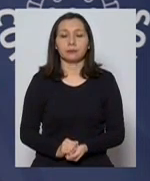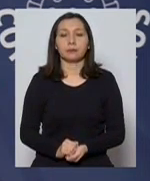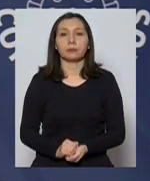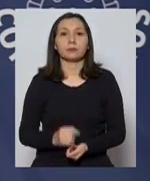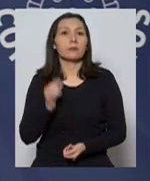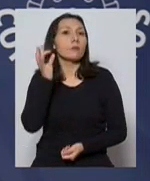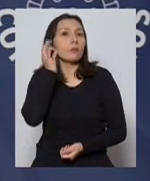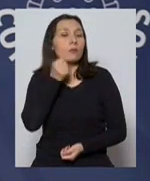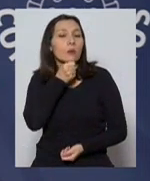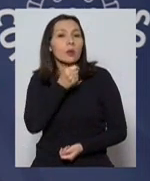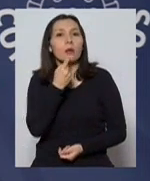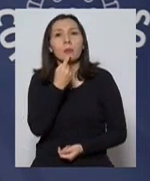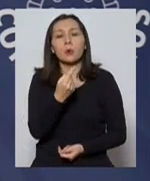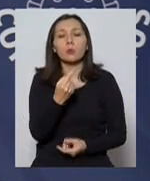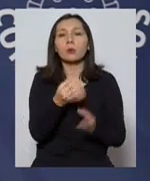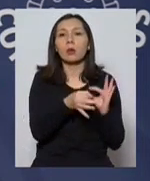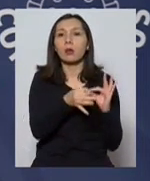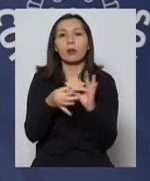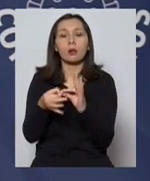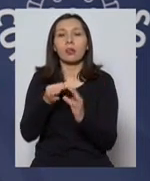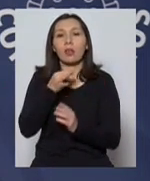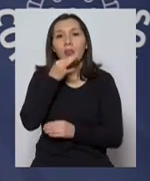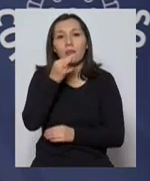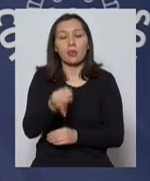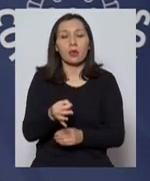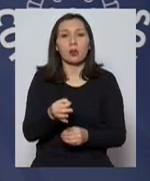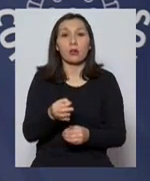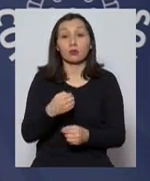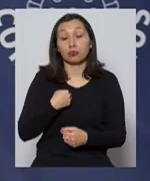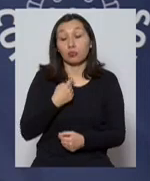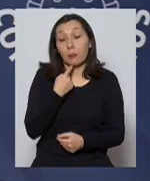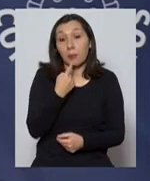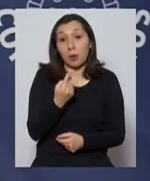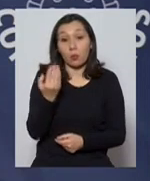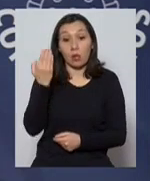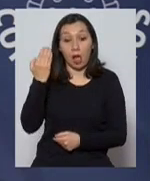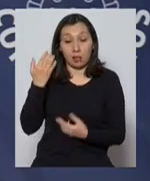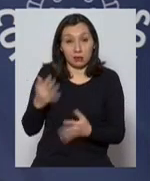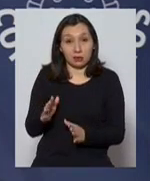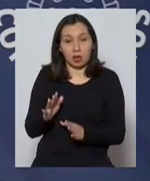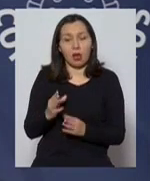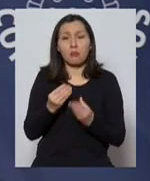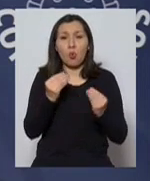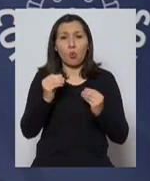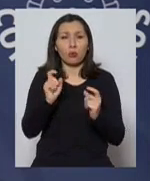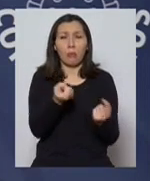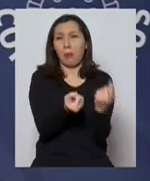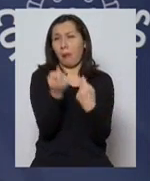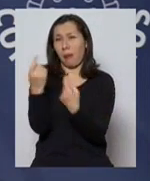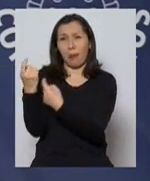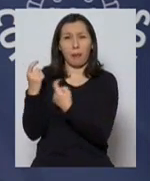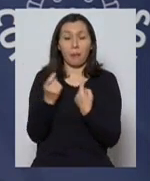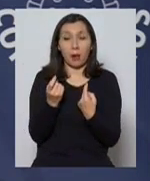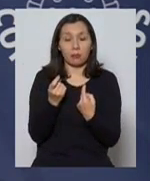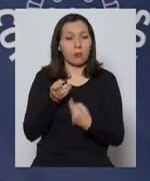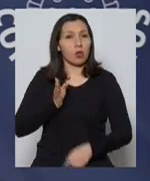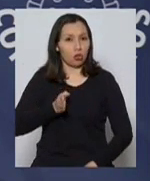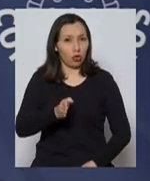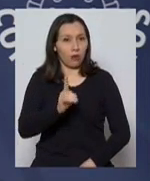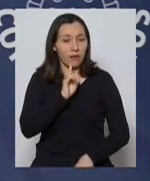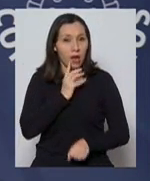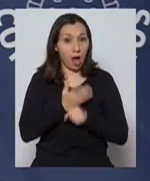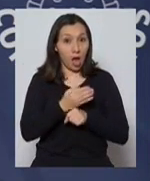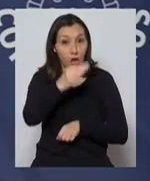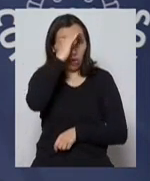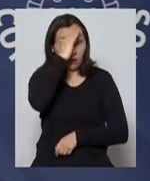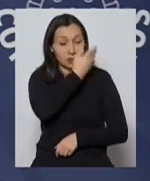Ministro, con respecto a los dichos, lo preguntaba al comienzo, generó muchas críticas, sigue contando con